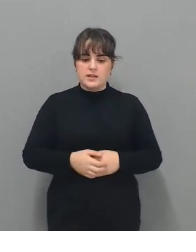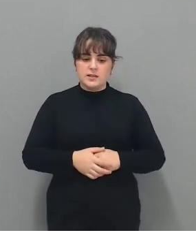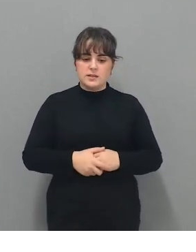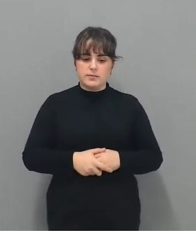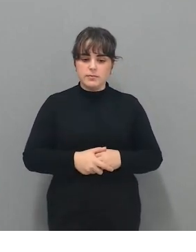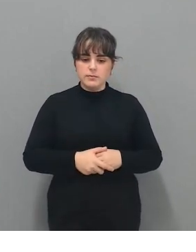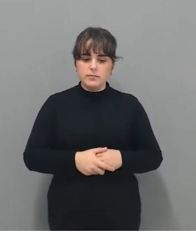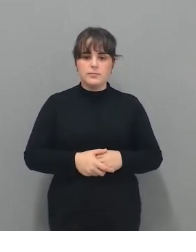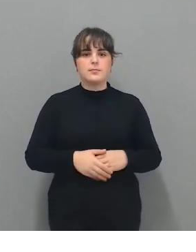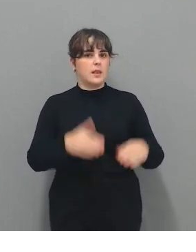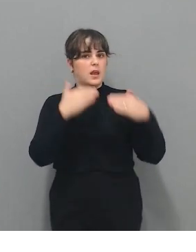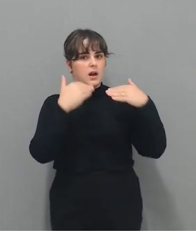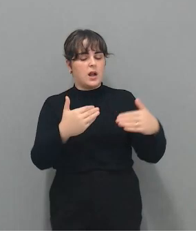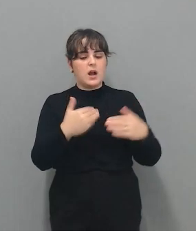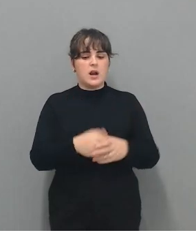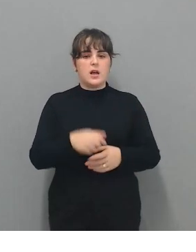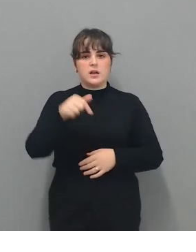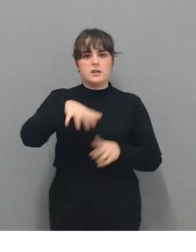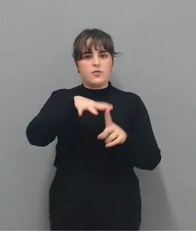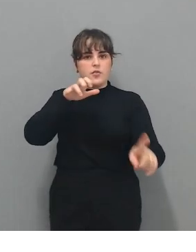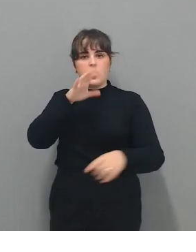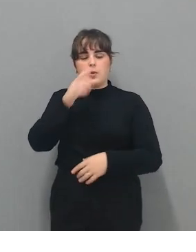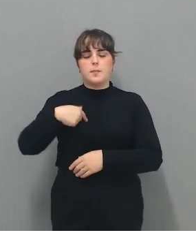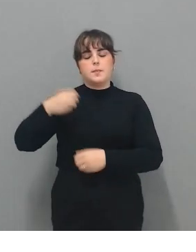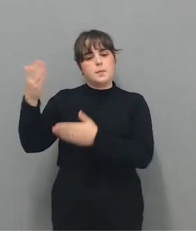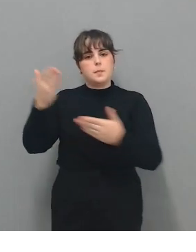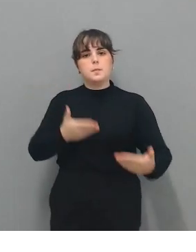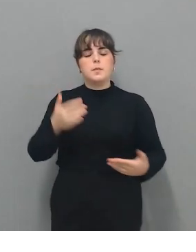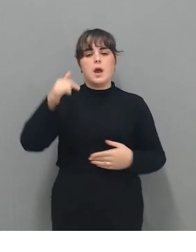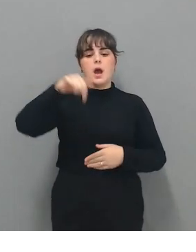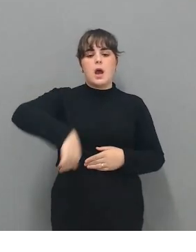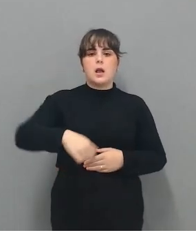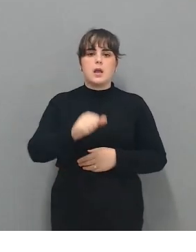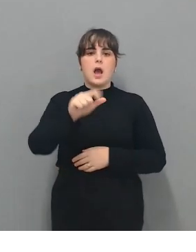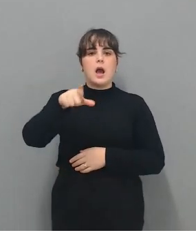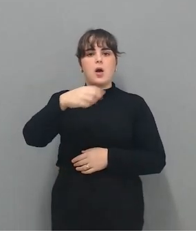Dar las gracias a este foro por invitarnos a presentar Aljura.